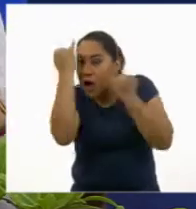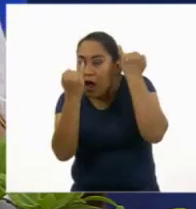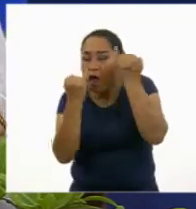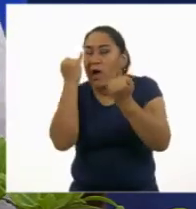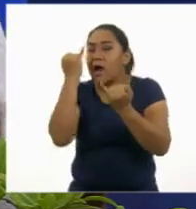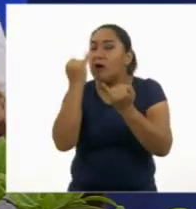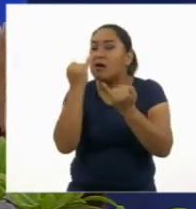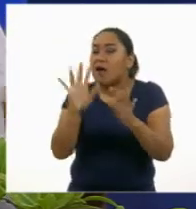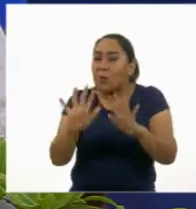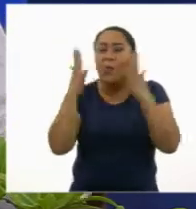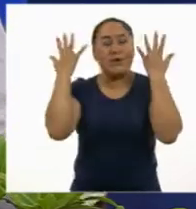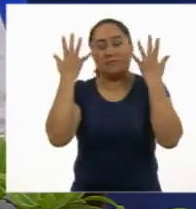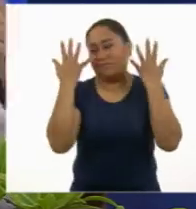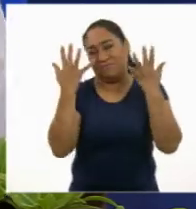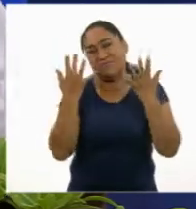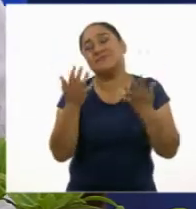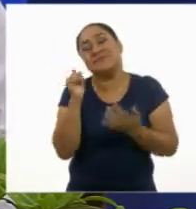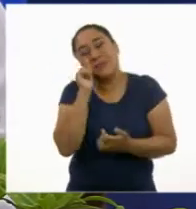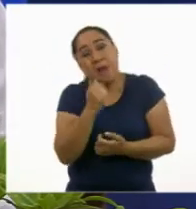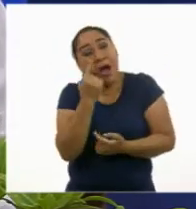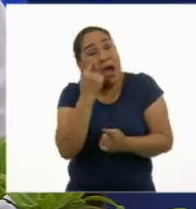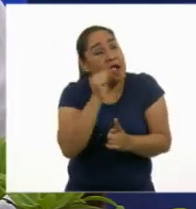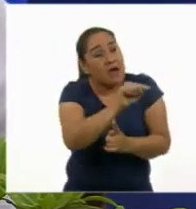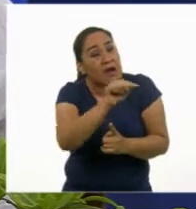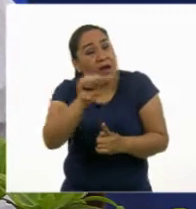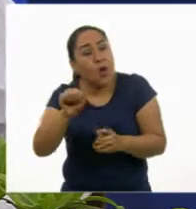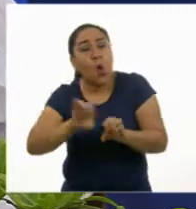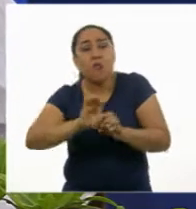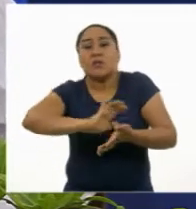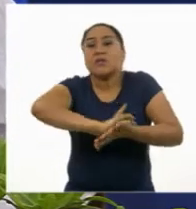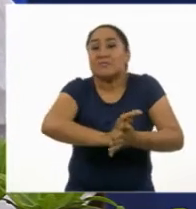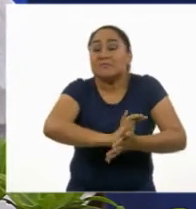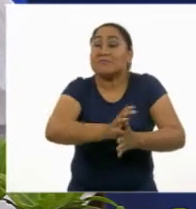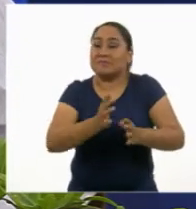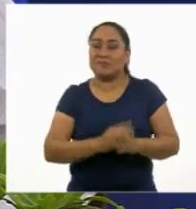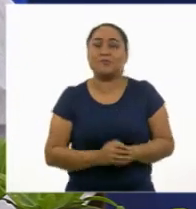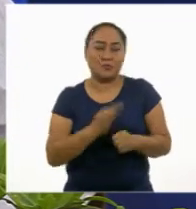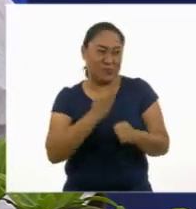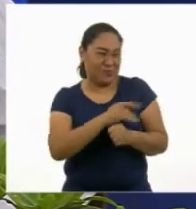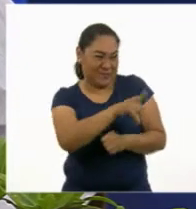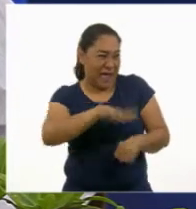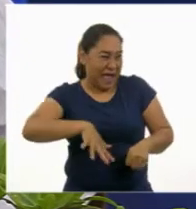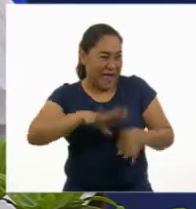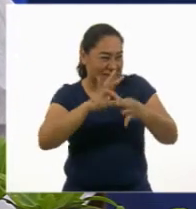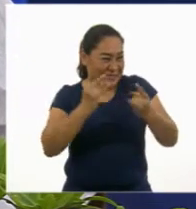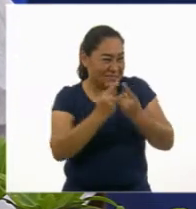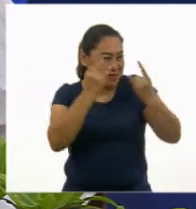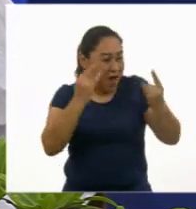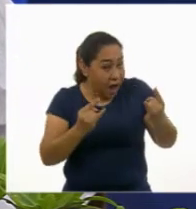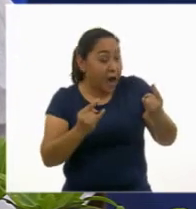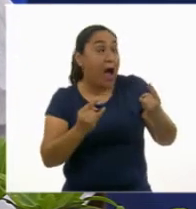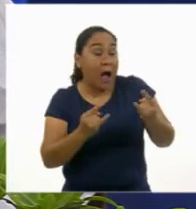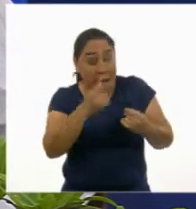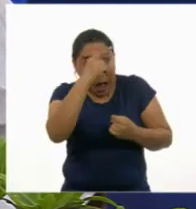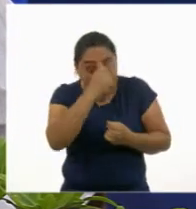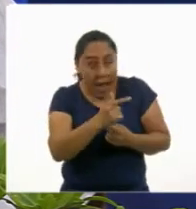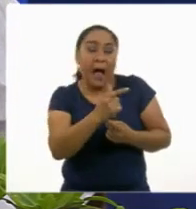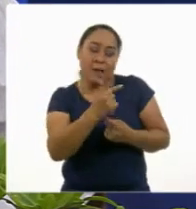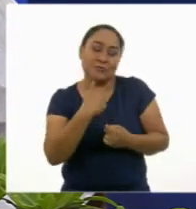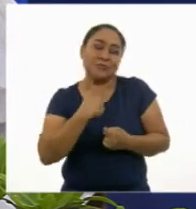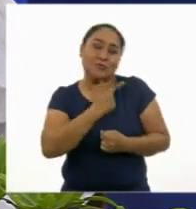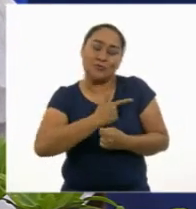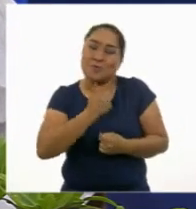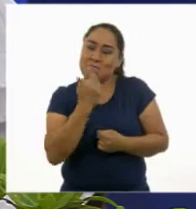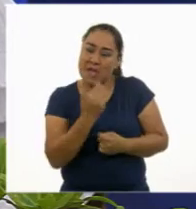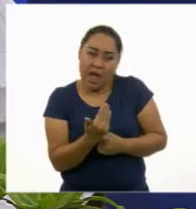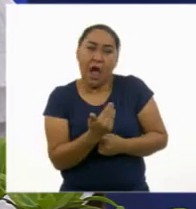sin pensarlo. veces solemos discriminar. En la historia que me cuentas me da mucho gusto que hayas podido acercarte a él y darte cuenta que tenías